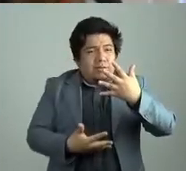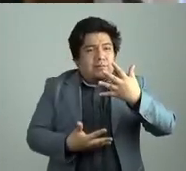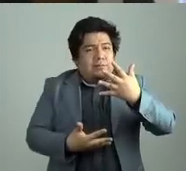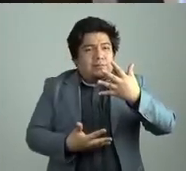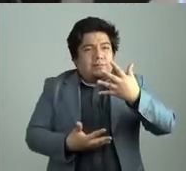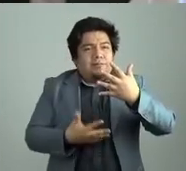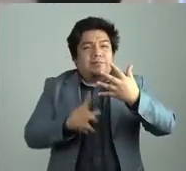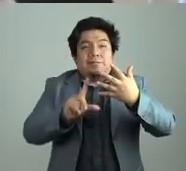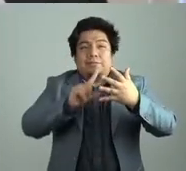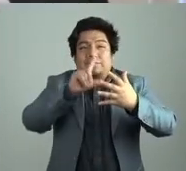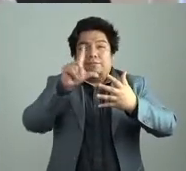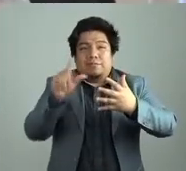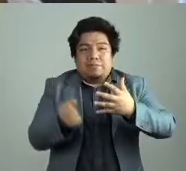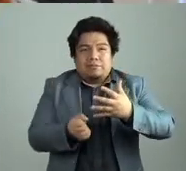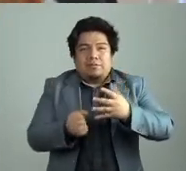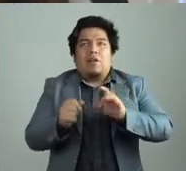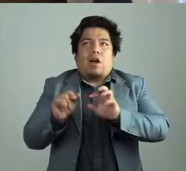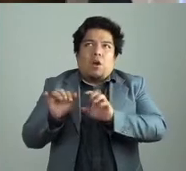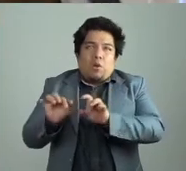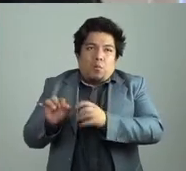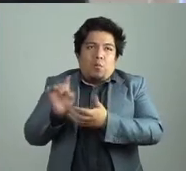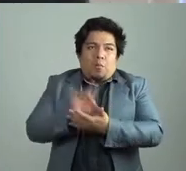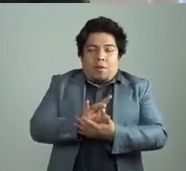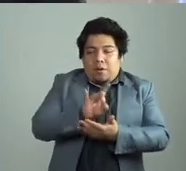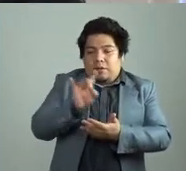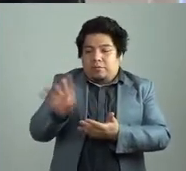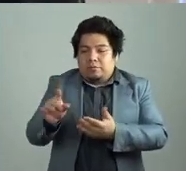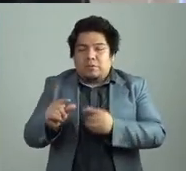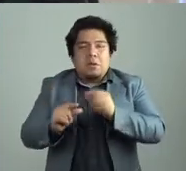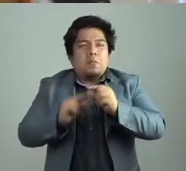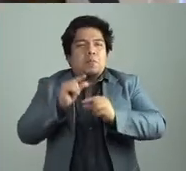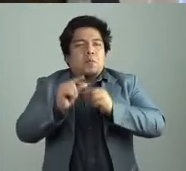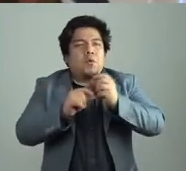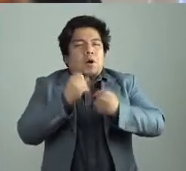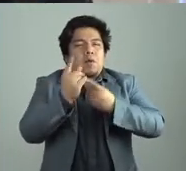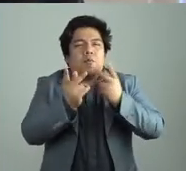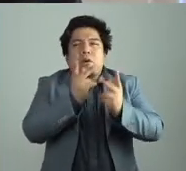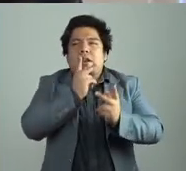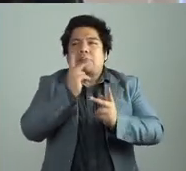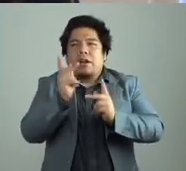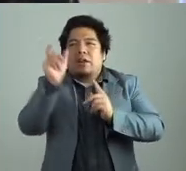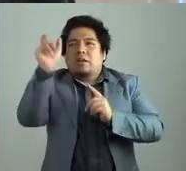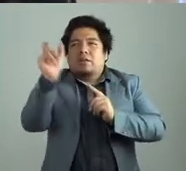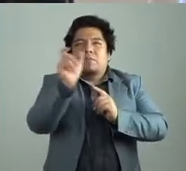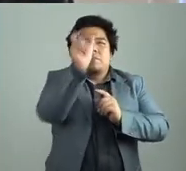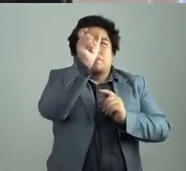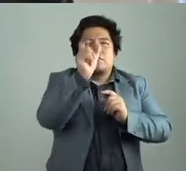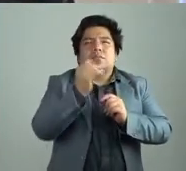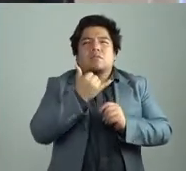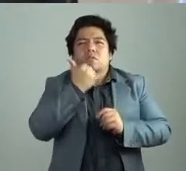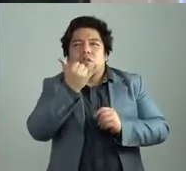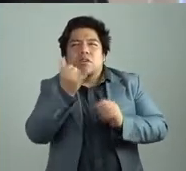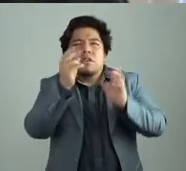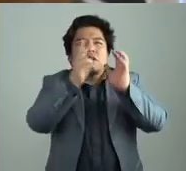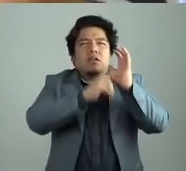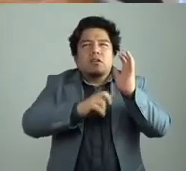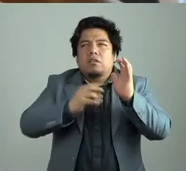eso lo mando a la computadora recién, en la cual le doy la forma final, es donde corrijo realmente, ¿no? Entonces ahí realmente